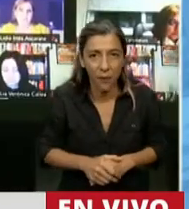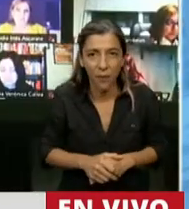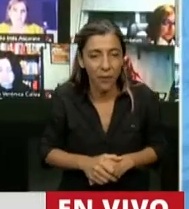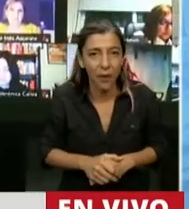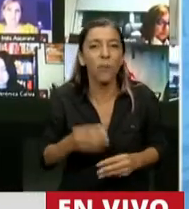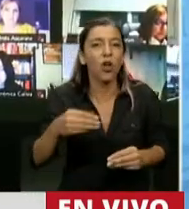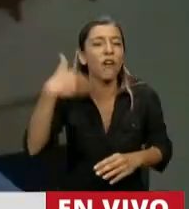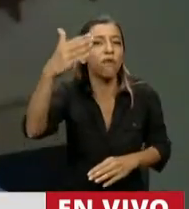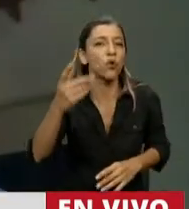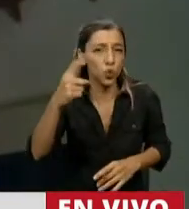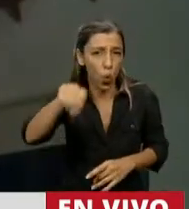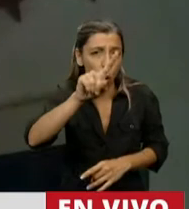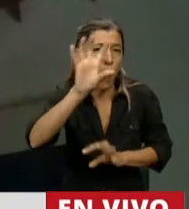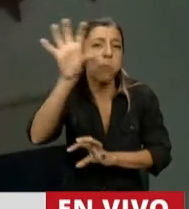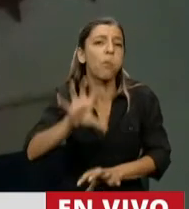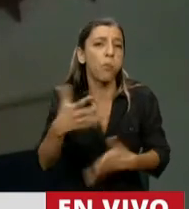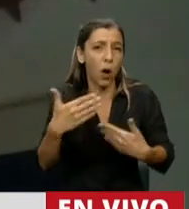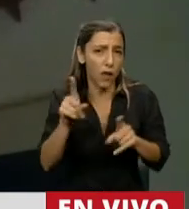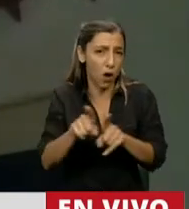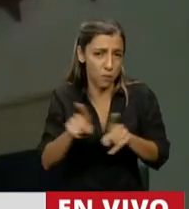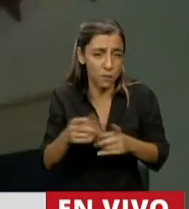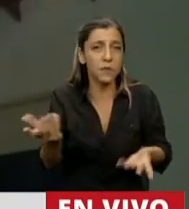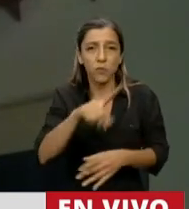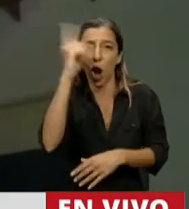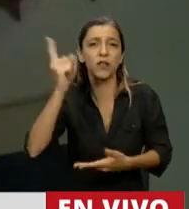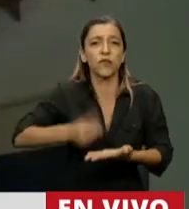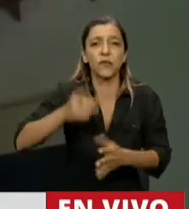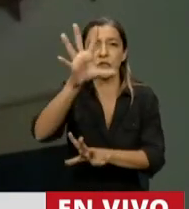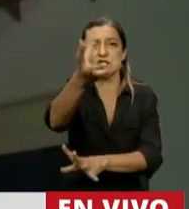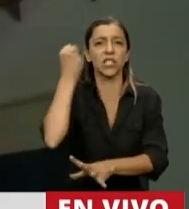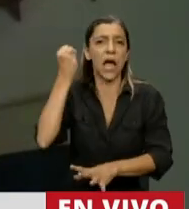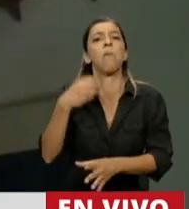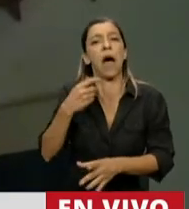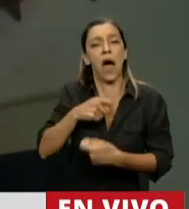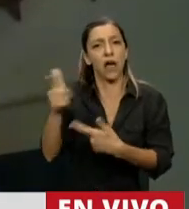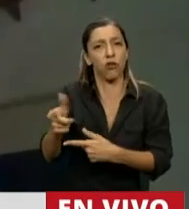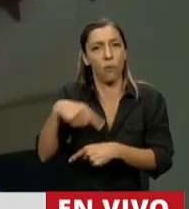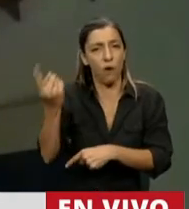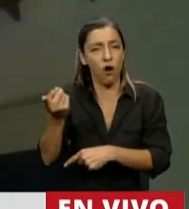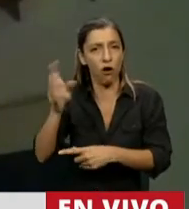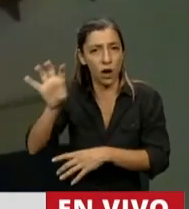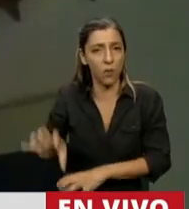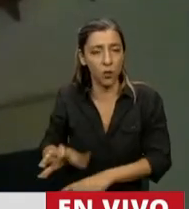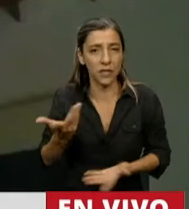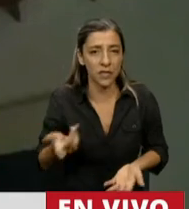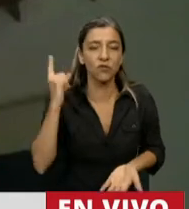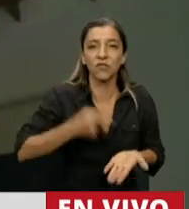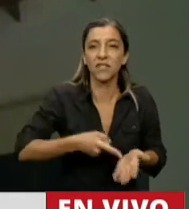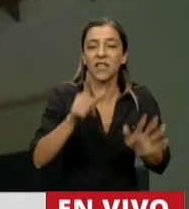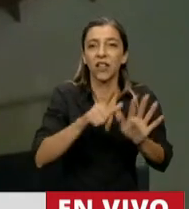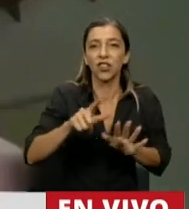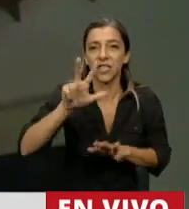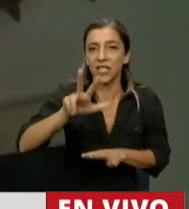las expone a sufrir lo mismo a cualquiera de ellas. Esta ley que estamos tratando y su precedente, el decreto 7.35,